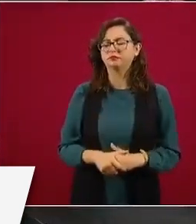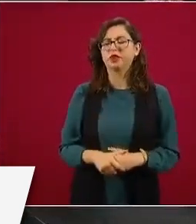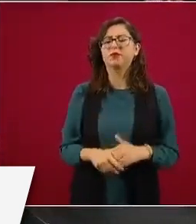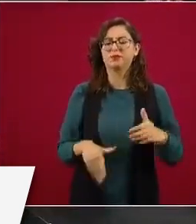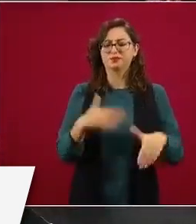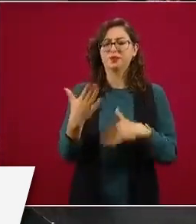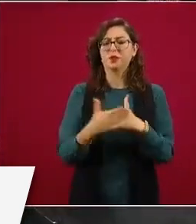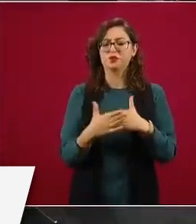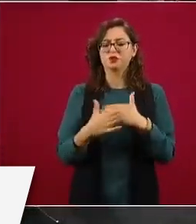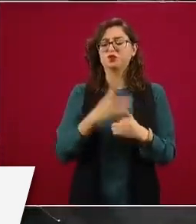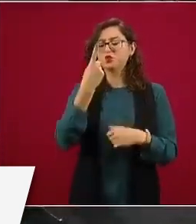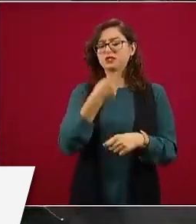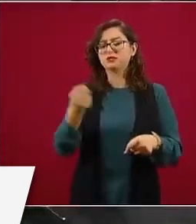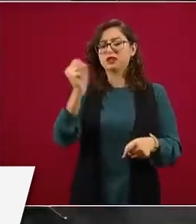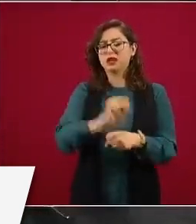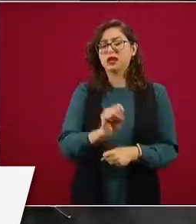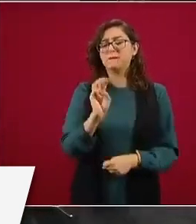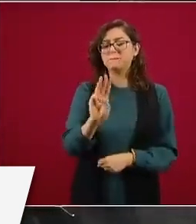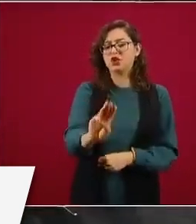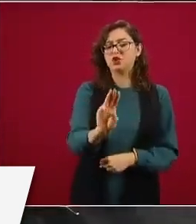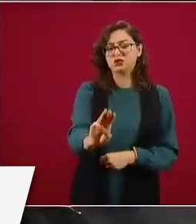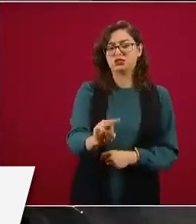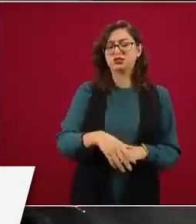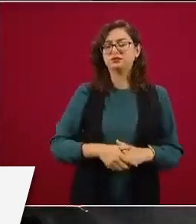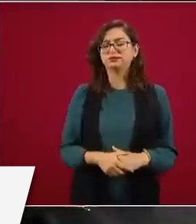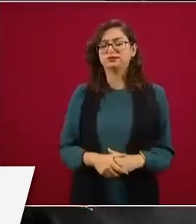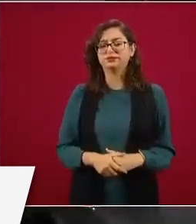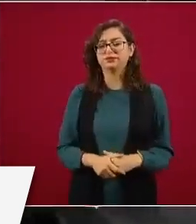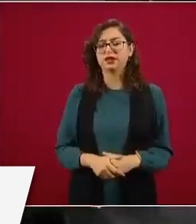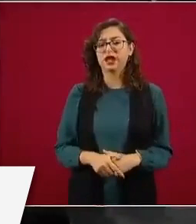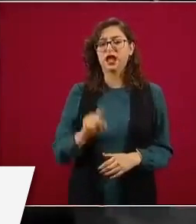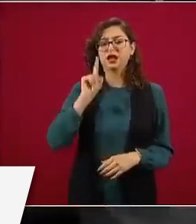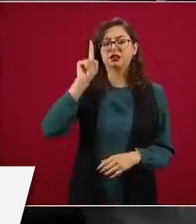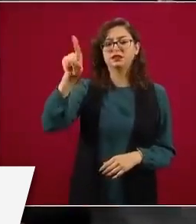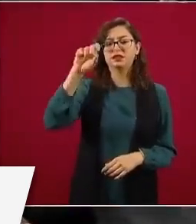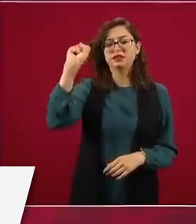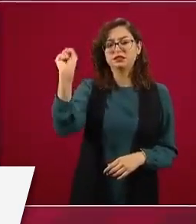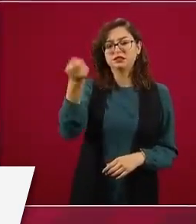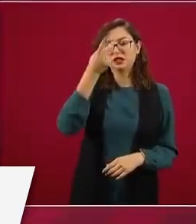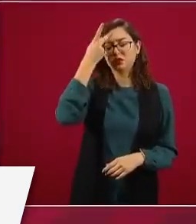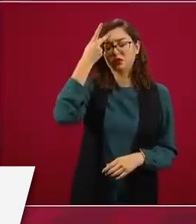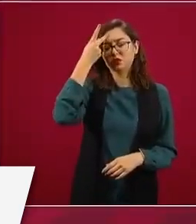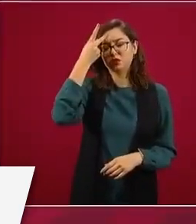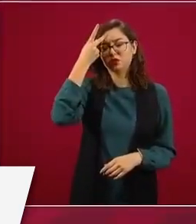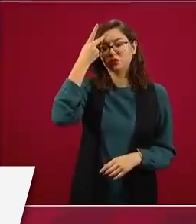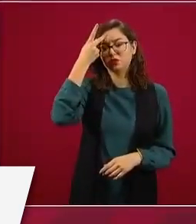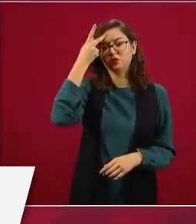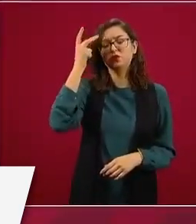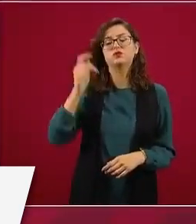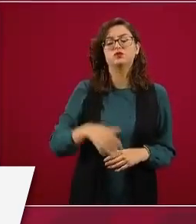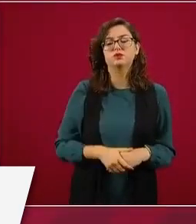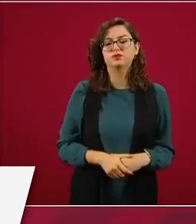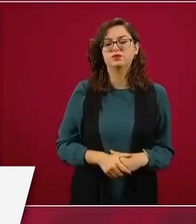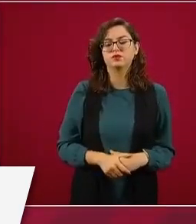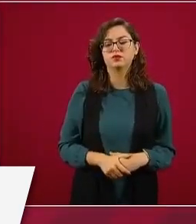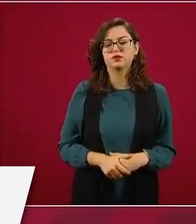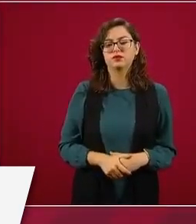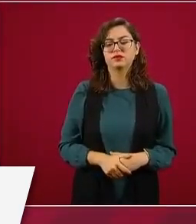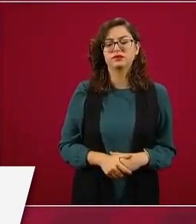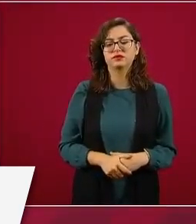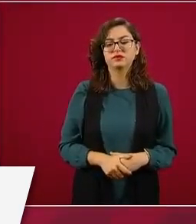el miércoles, va a ser en San Luis Potosí y se está definiendo